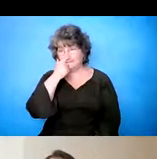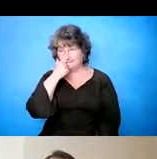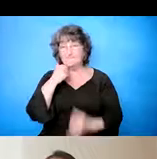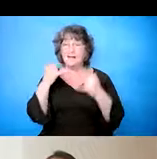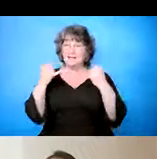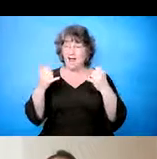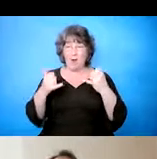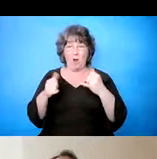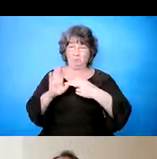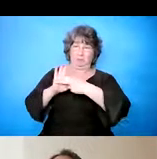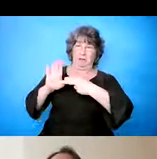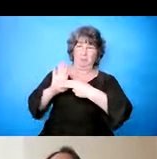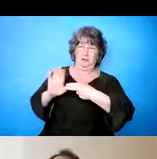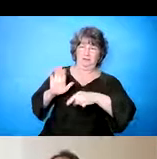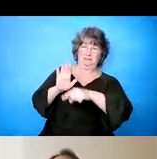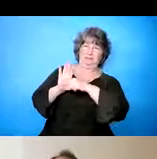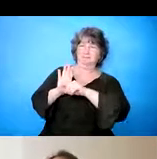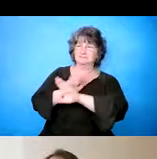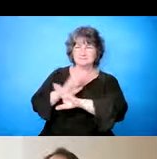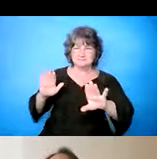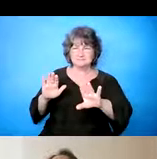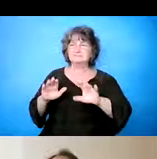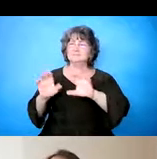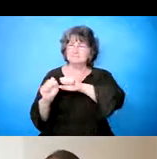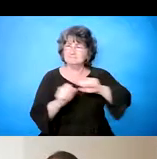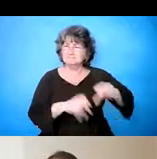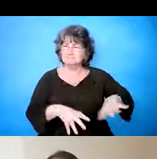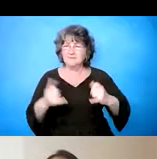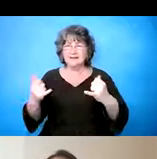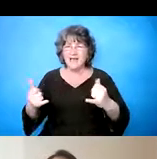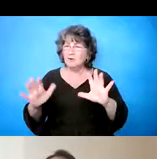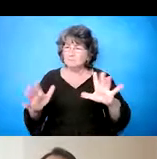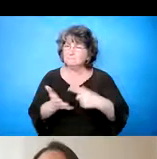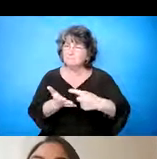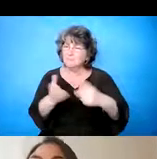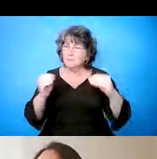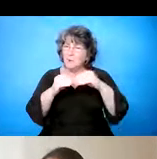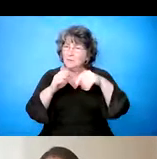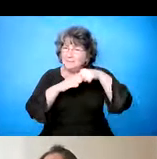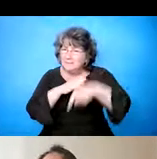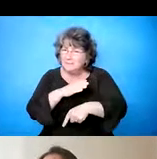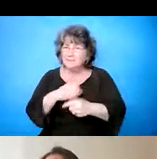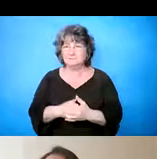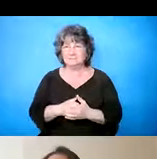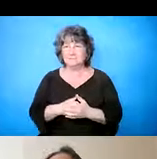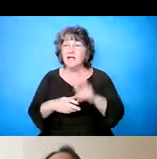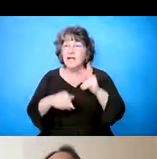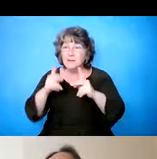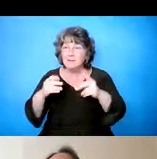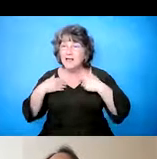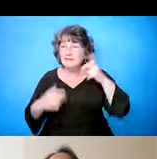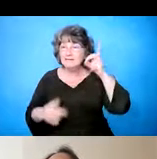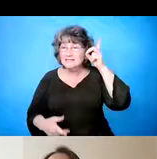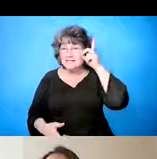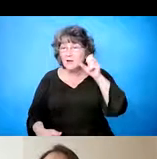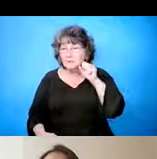Entonces queremos, eh, eh, quebrantar esos estereotipos. No todas las personas son iguales o están felices